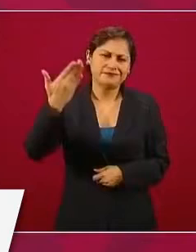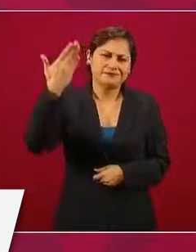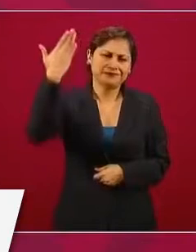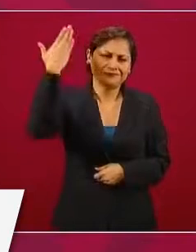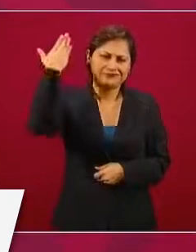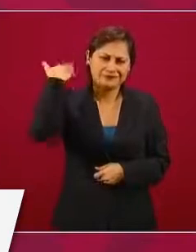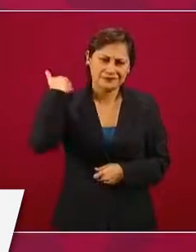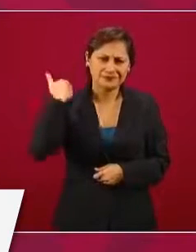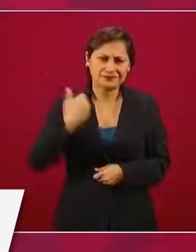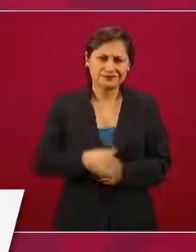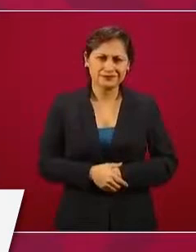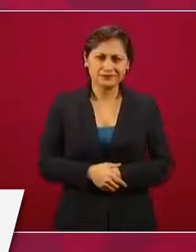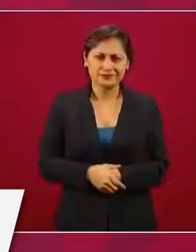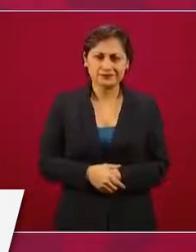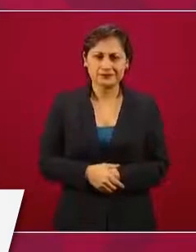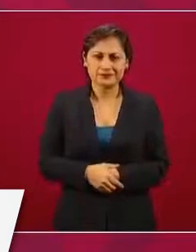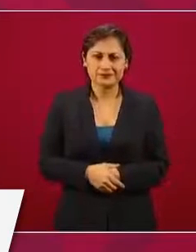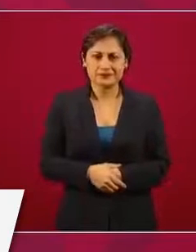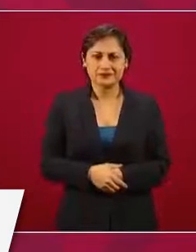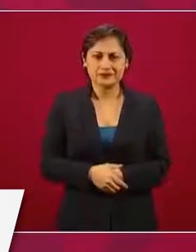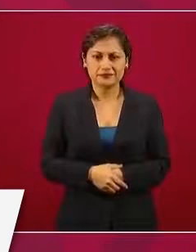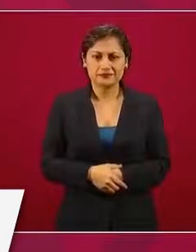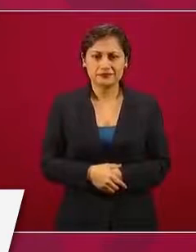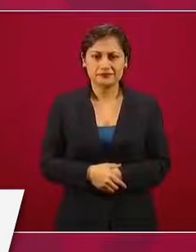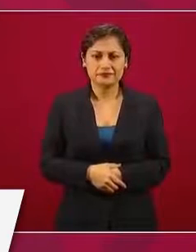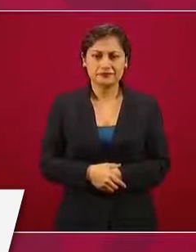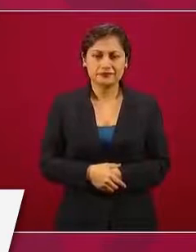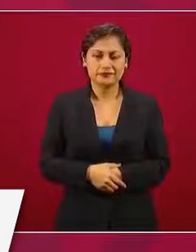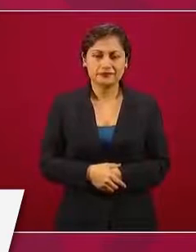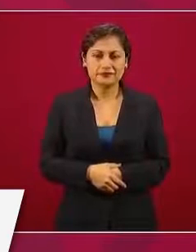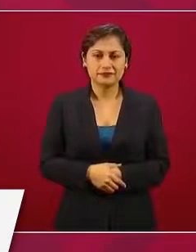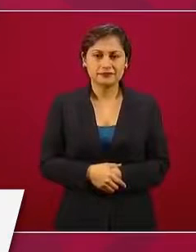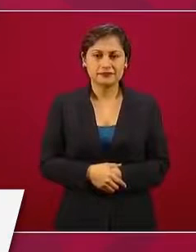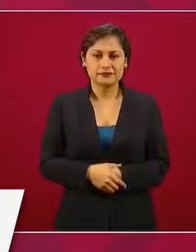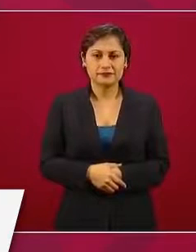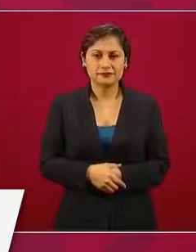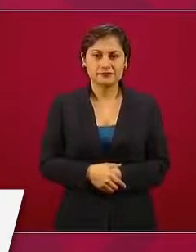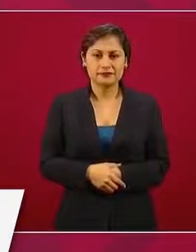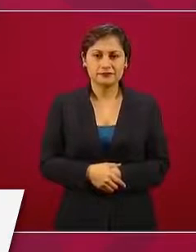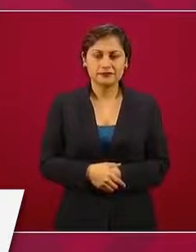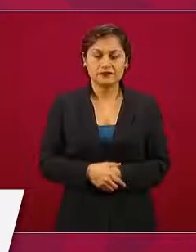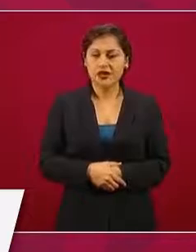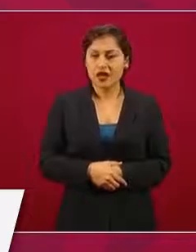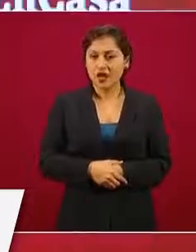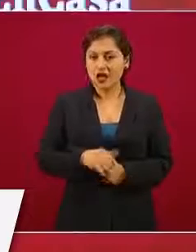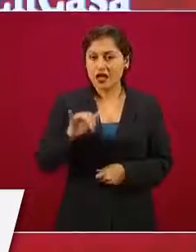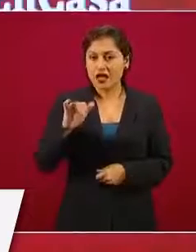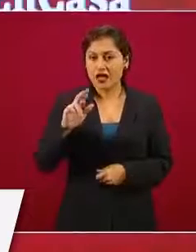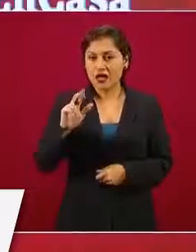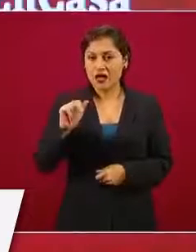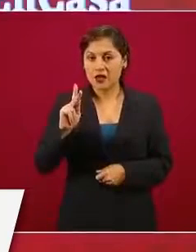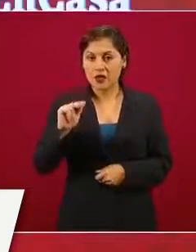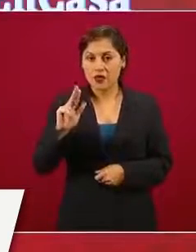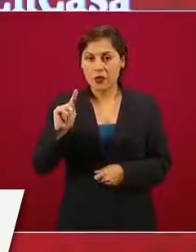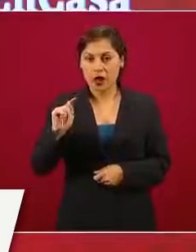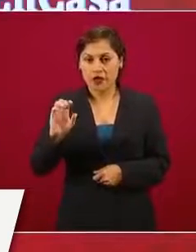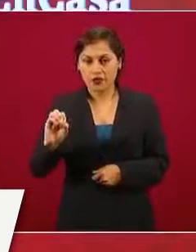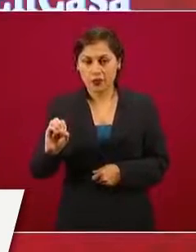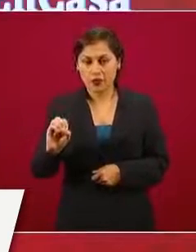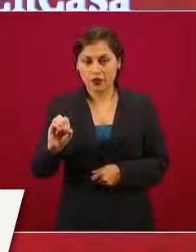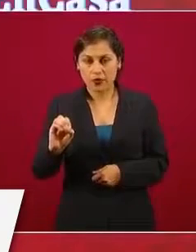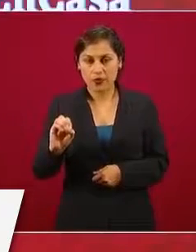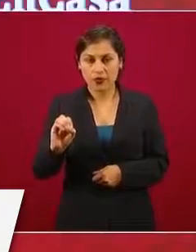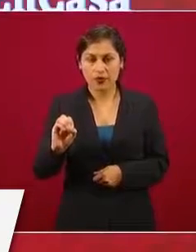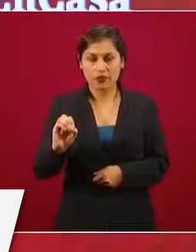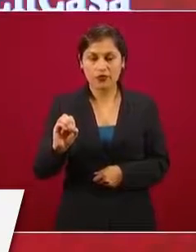pero en Irapuato, vieron